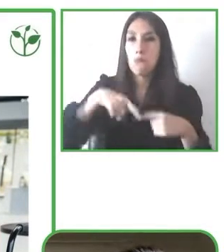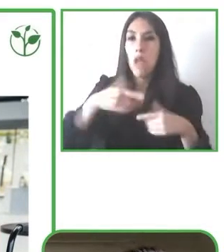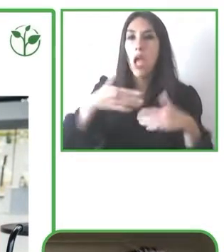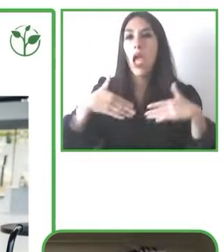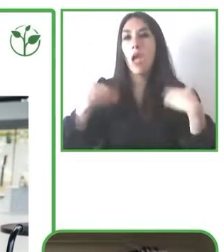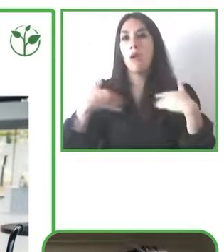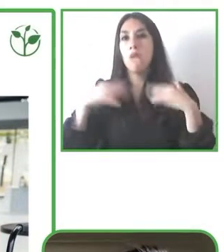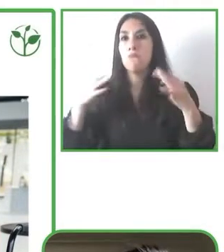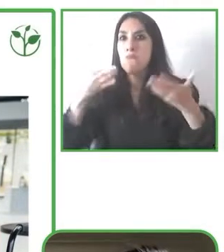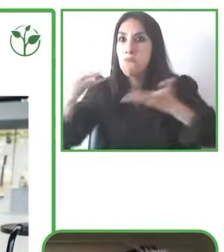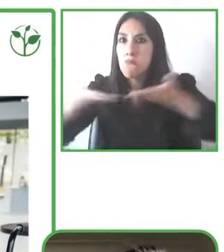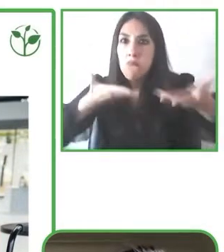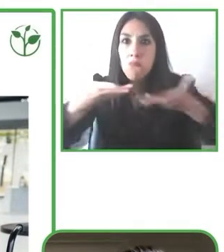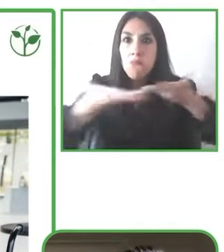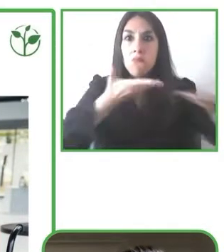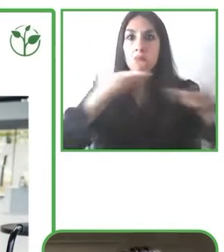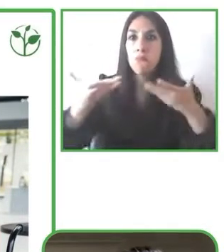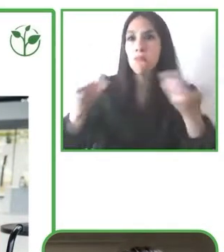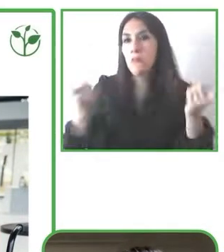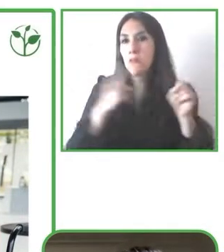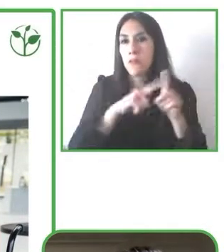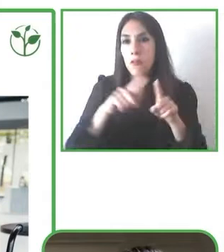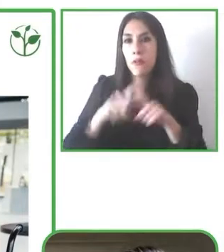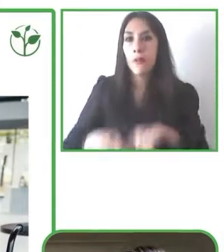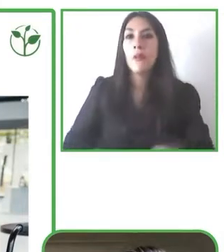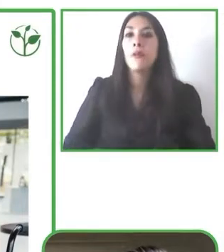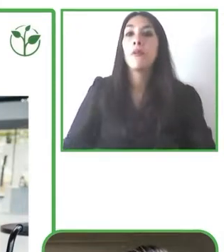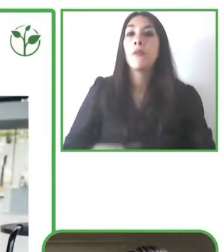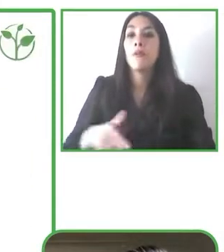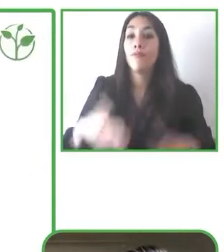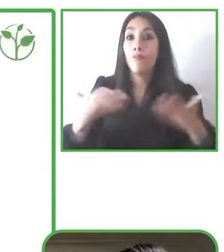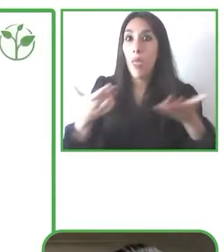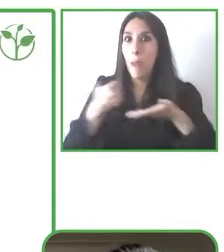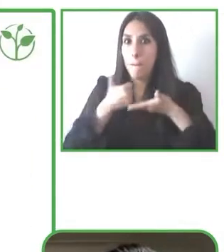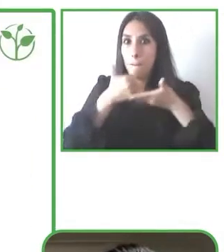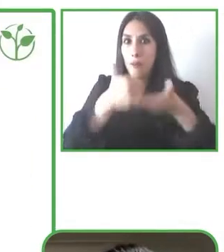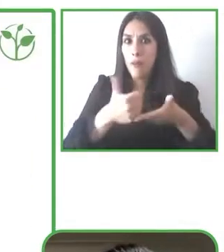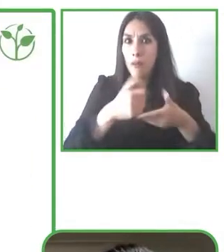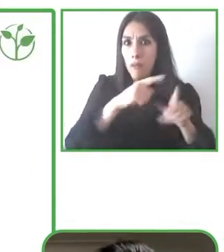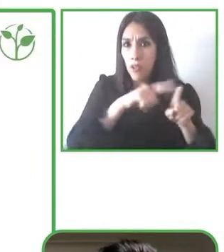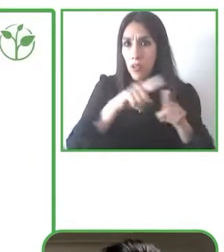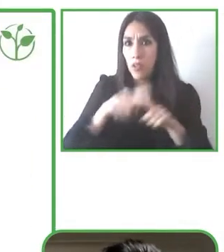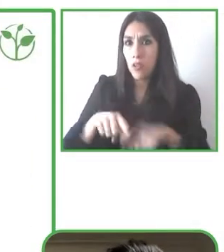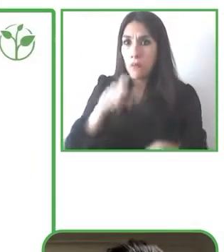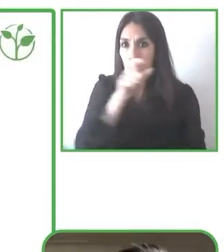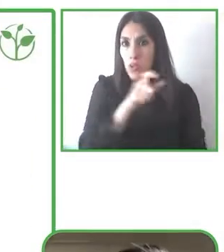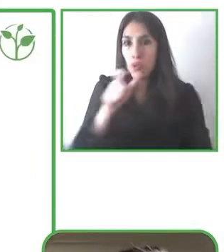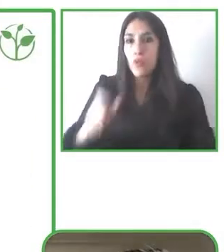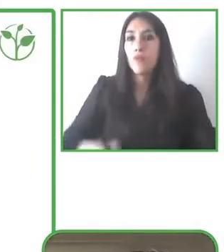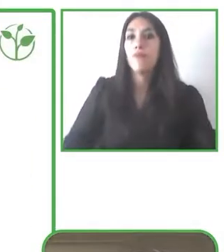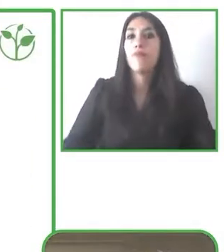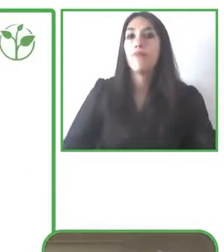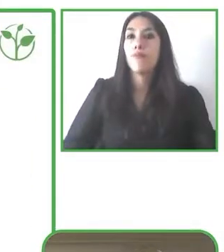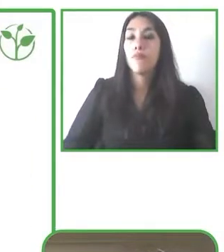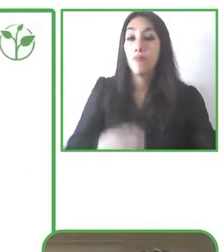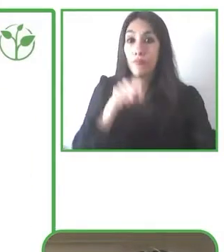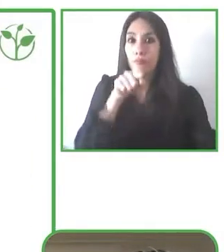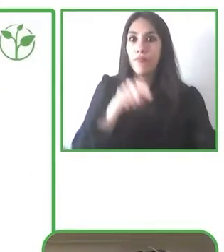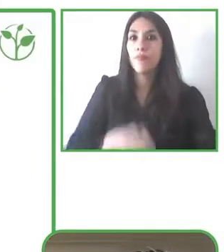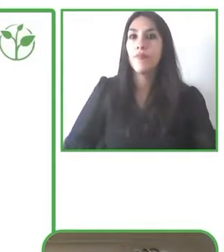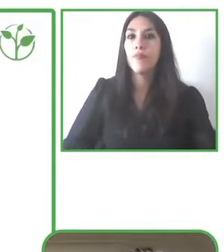ayudar a muchas personas y hacerlos menos dependientes. Y esa es mi última